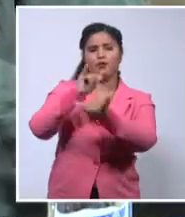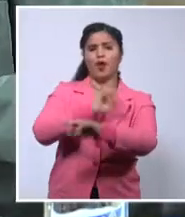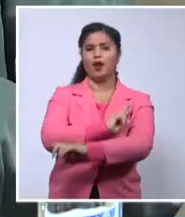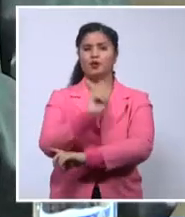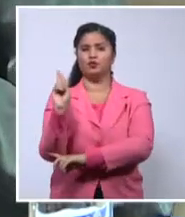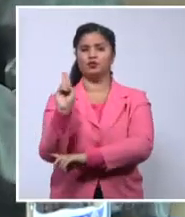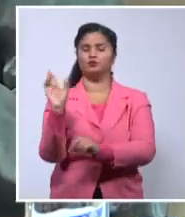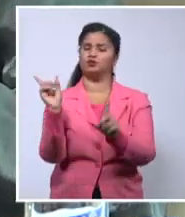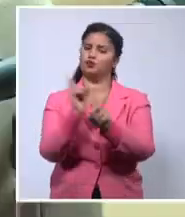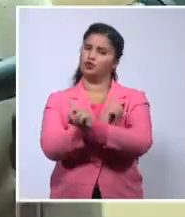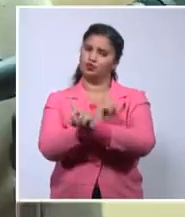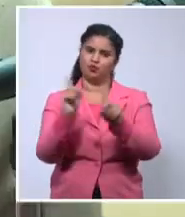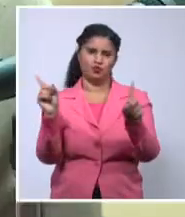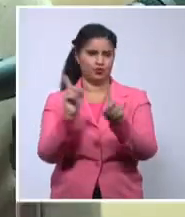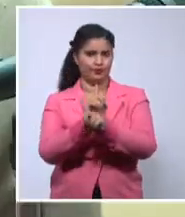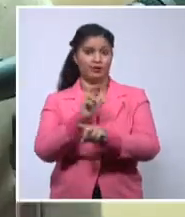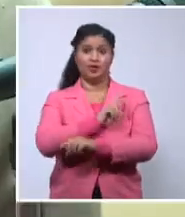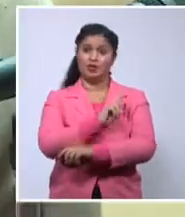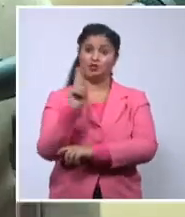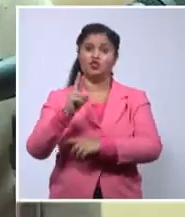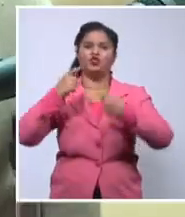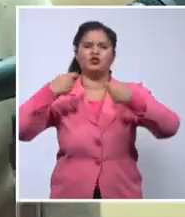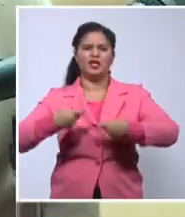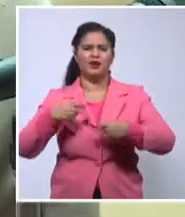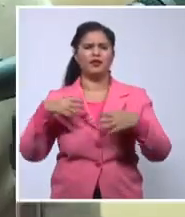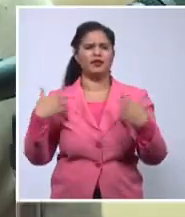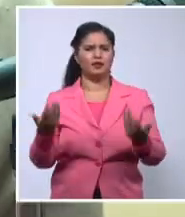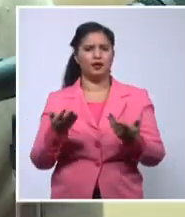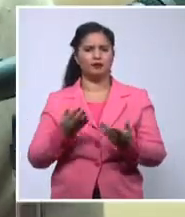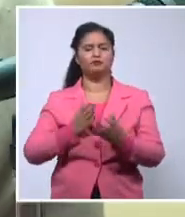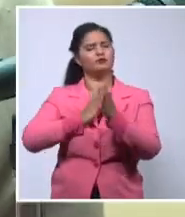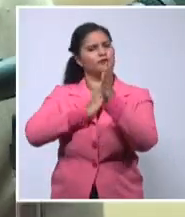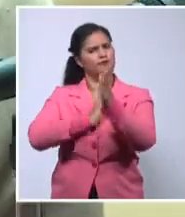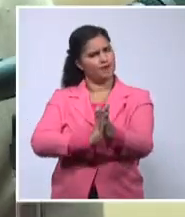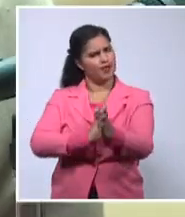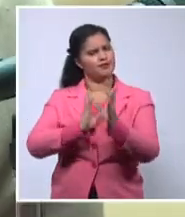revolución no puede equivocarse. Aquí no ha estado la agenda Yankee.